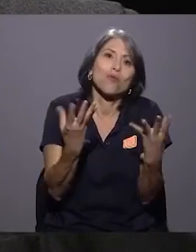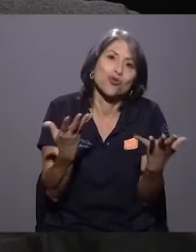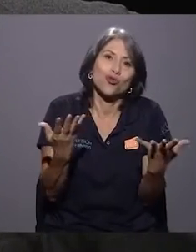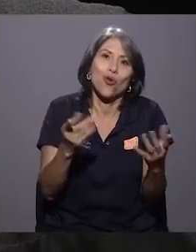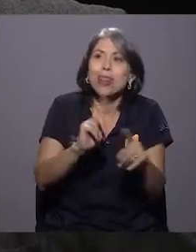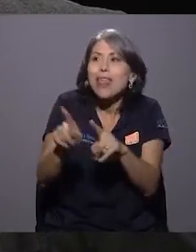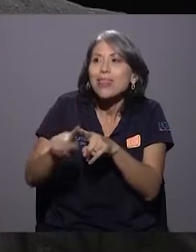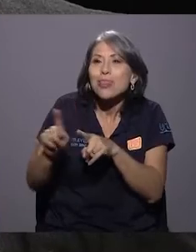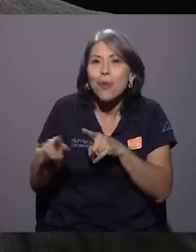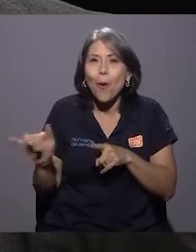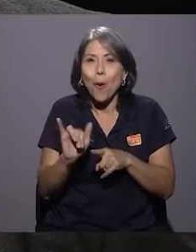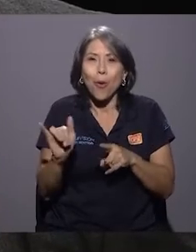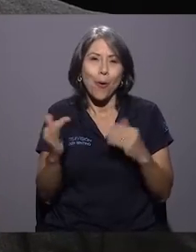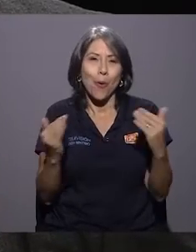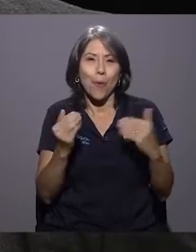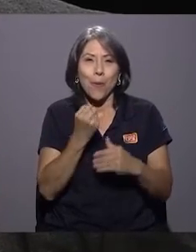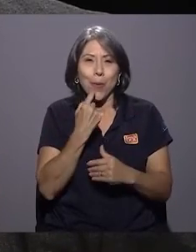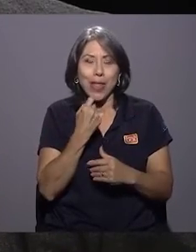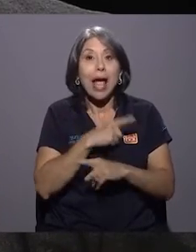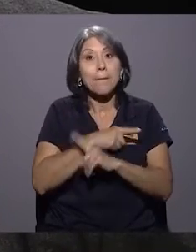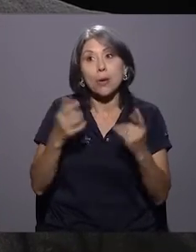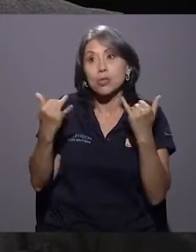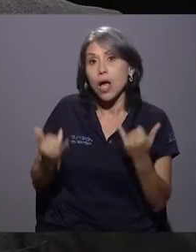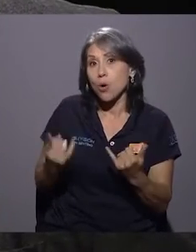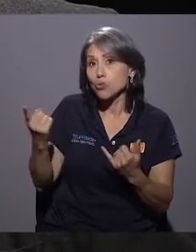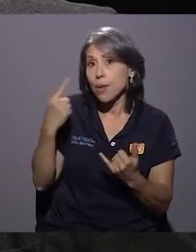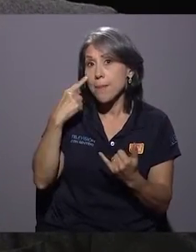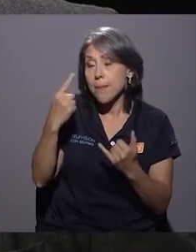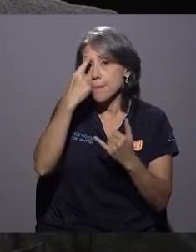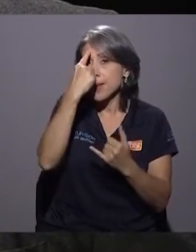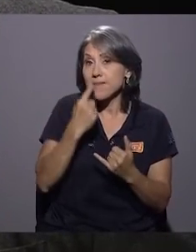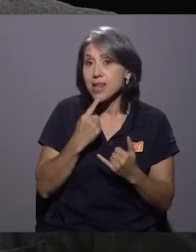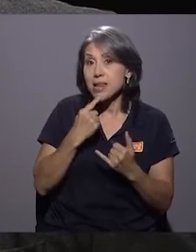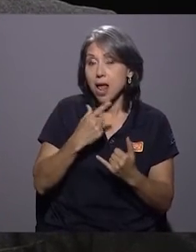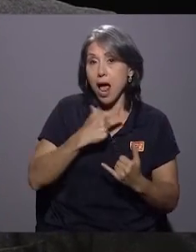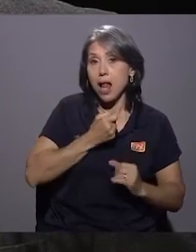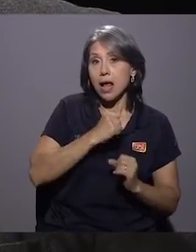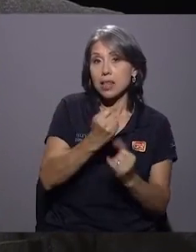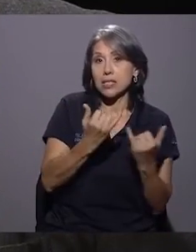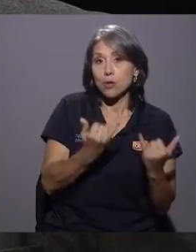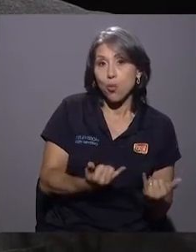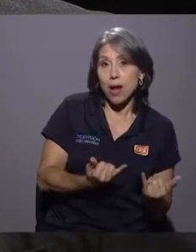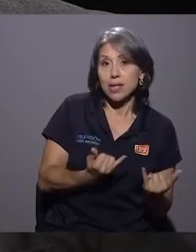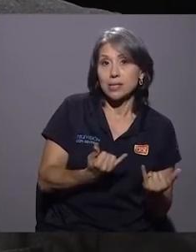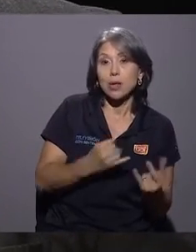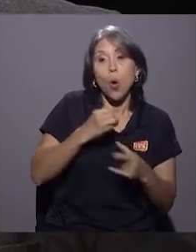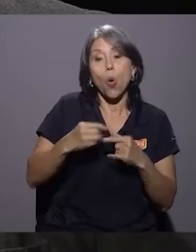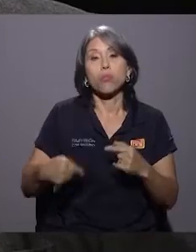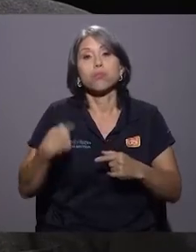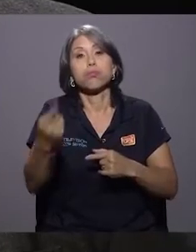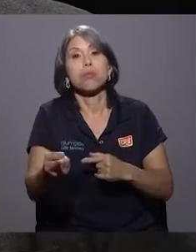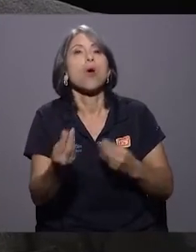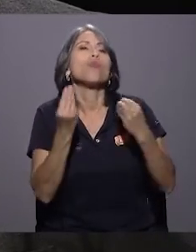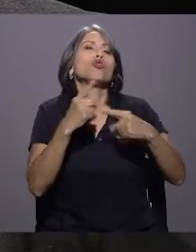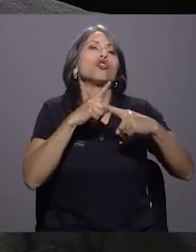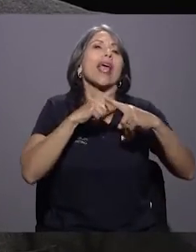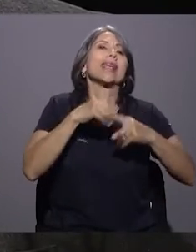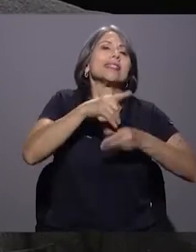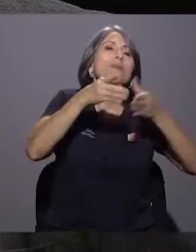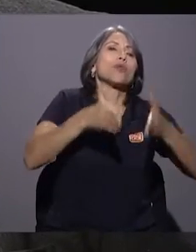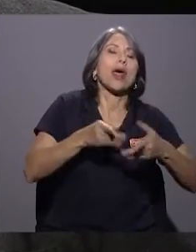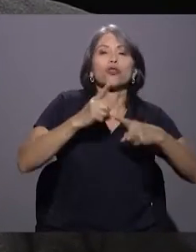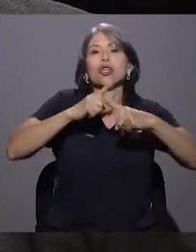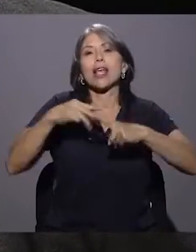en botica. Pero vea, hoy día, si usted hace un perfil de los alcaldes actuales y los que vienen, muchos son exdiputados, exministros,